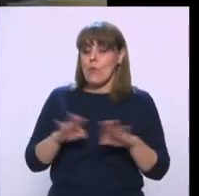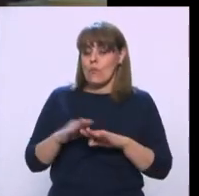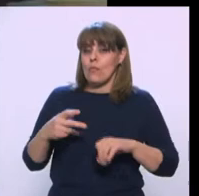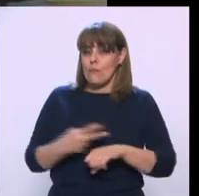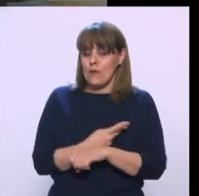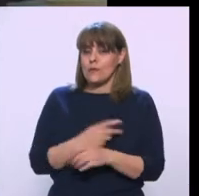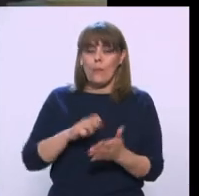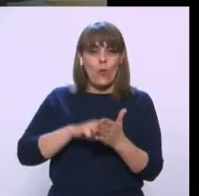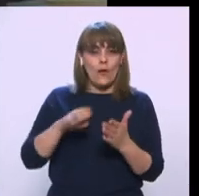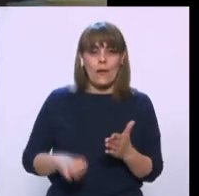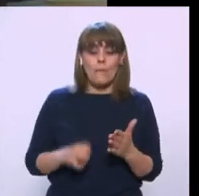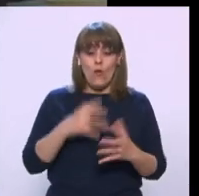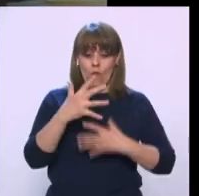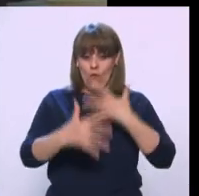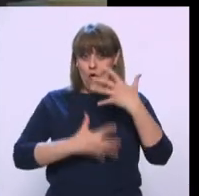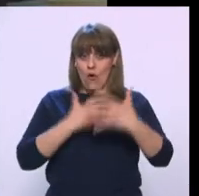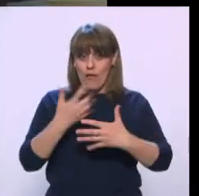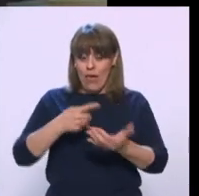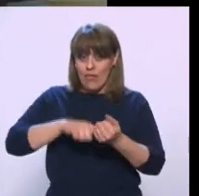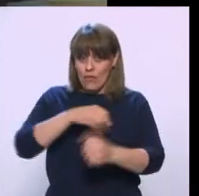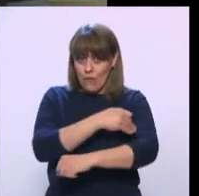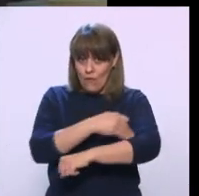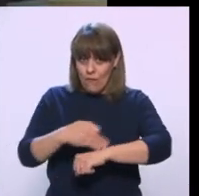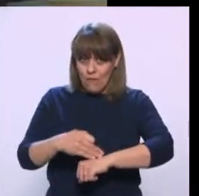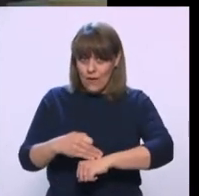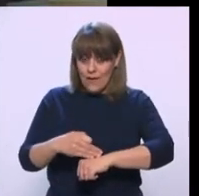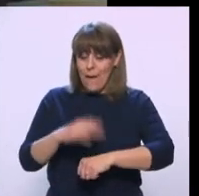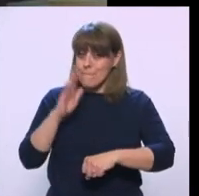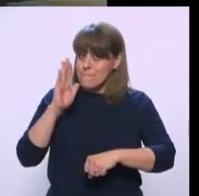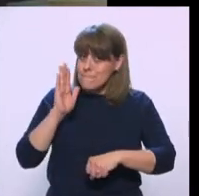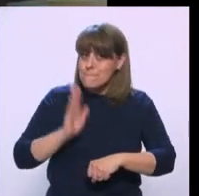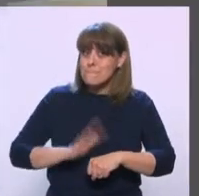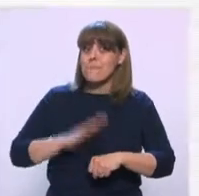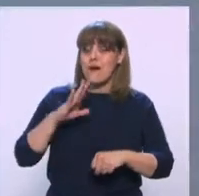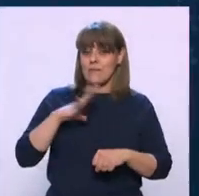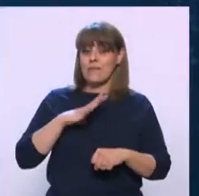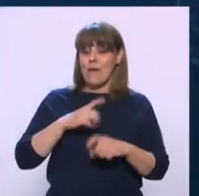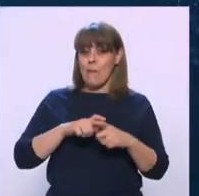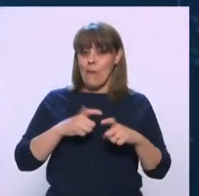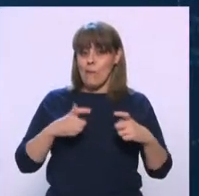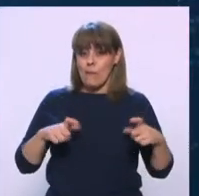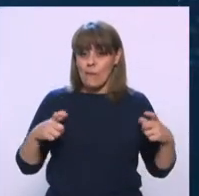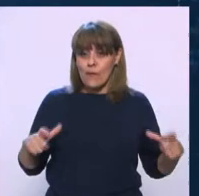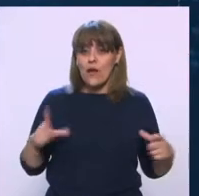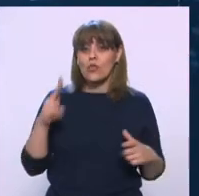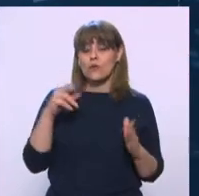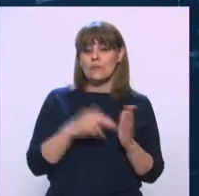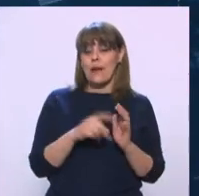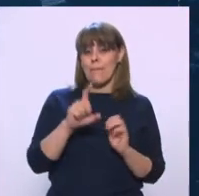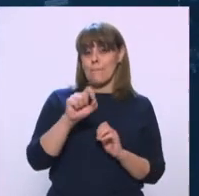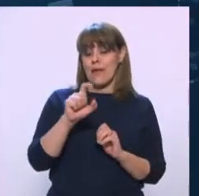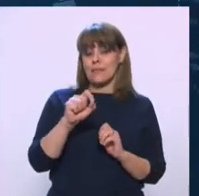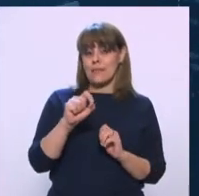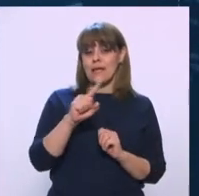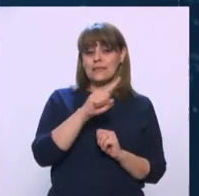términos de la violencia familiar, hay un aumento de los casos. En el 2020 tenemos